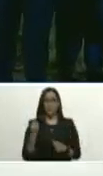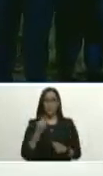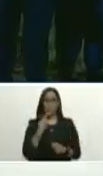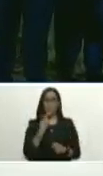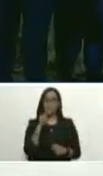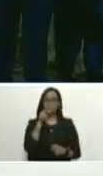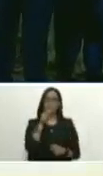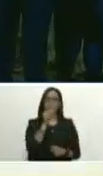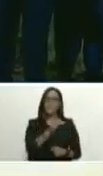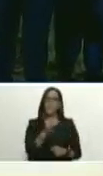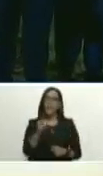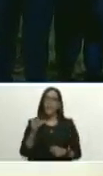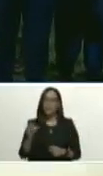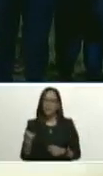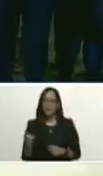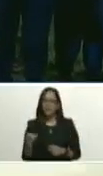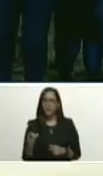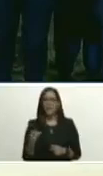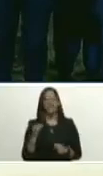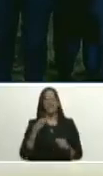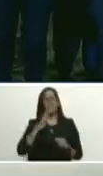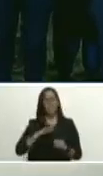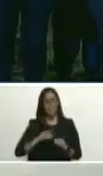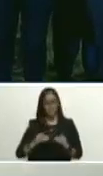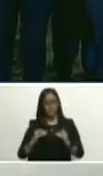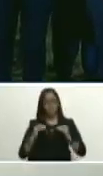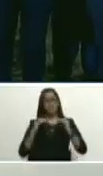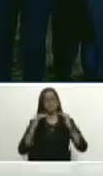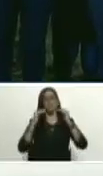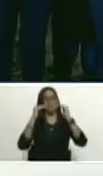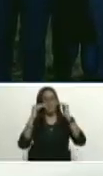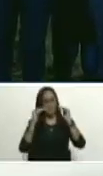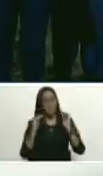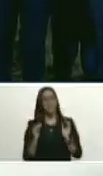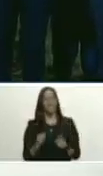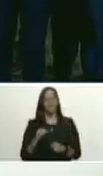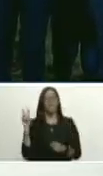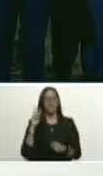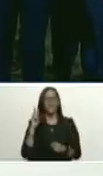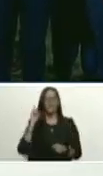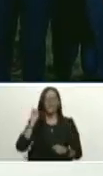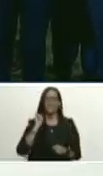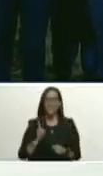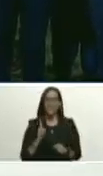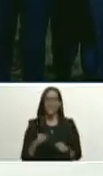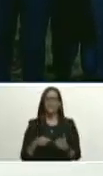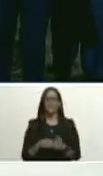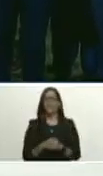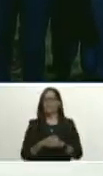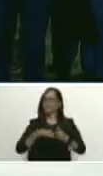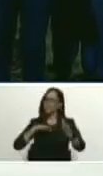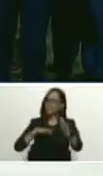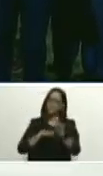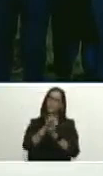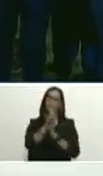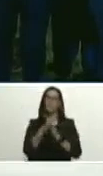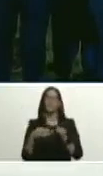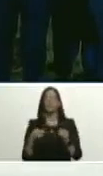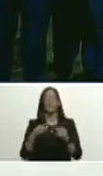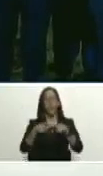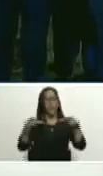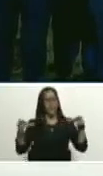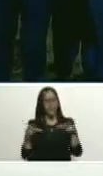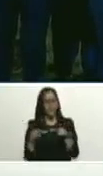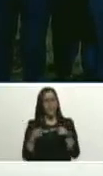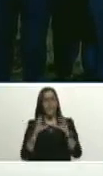que están creciendo bueno Venezuela debe romper récord en rendimiento por hectárea en